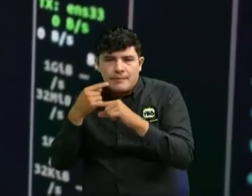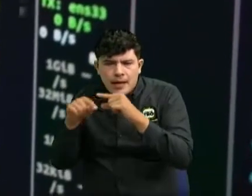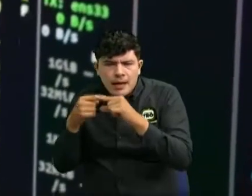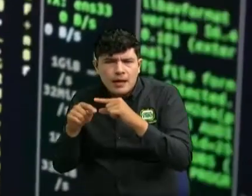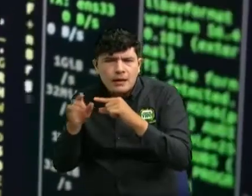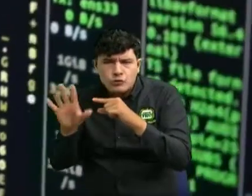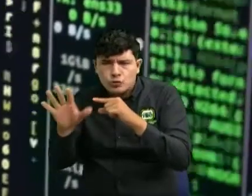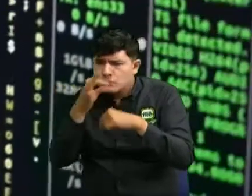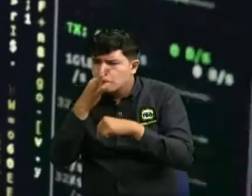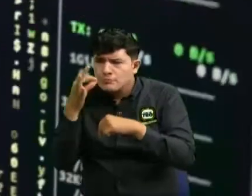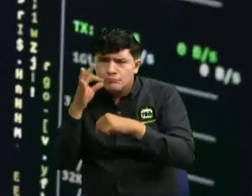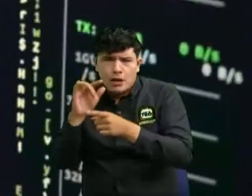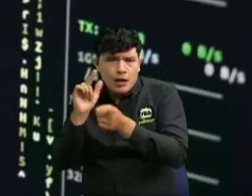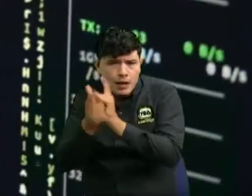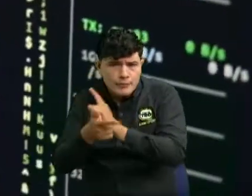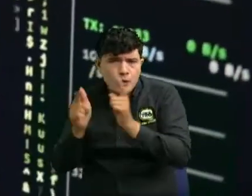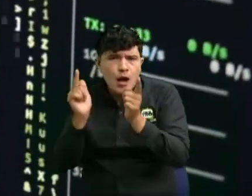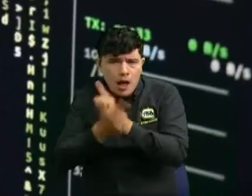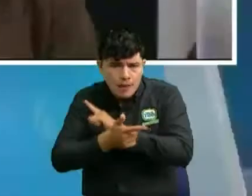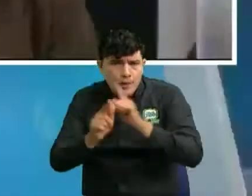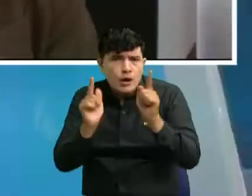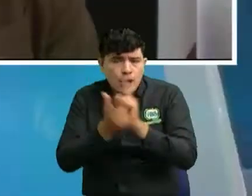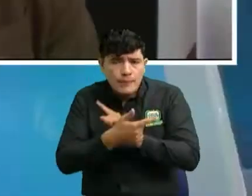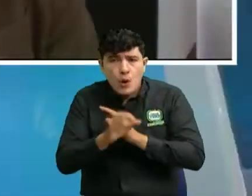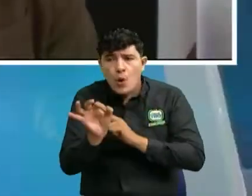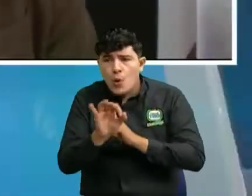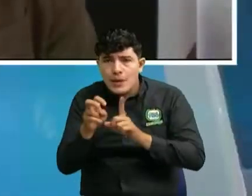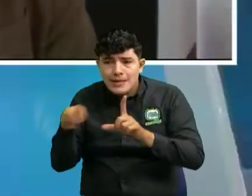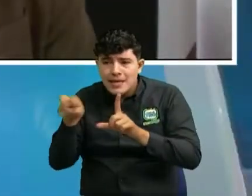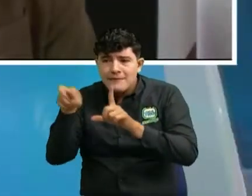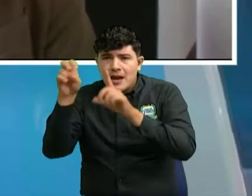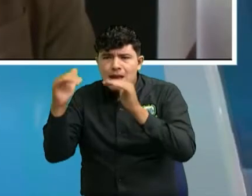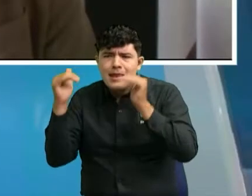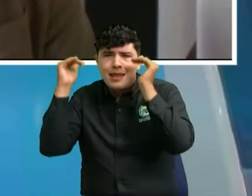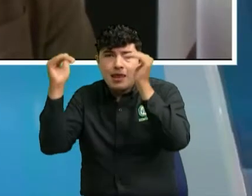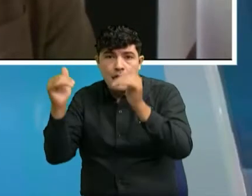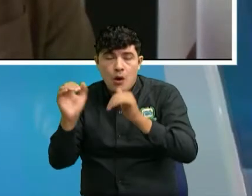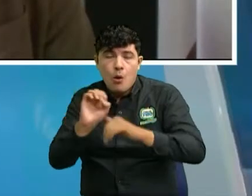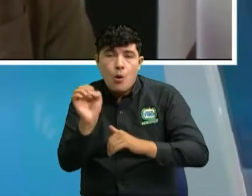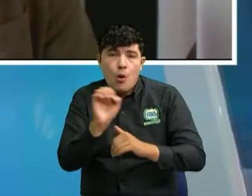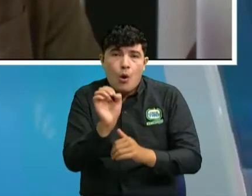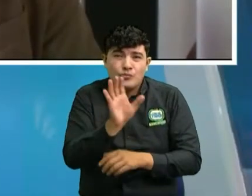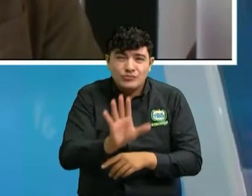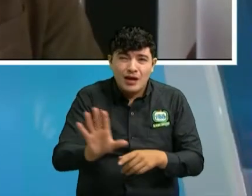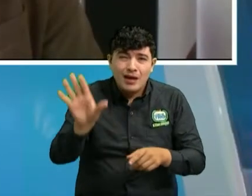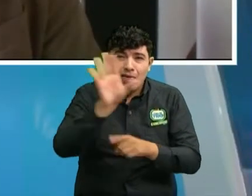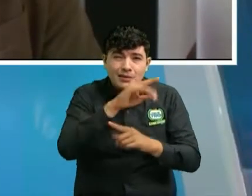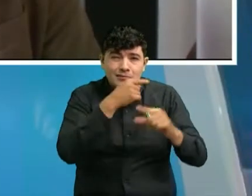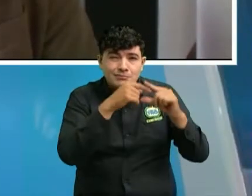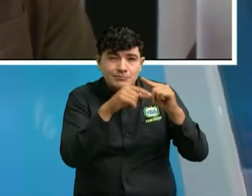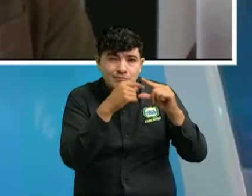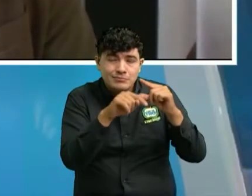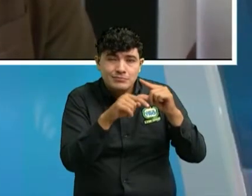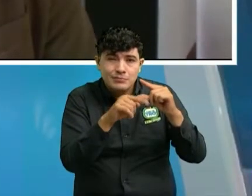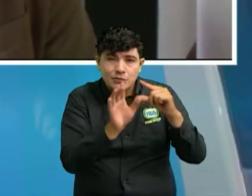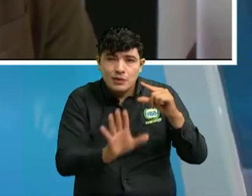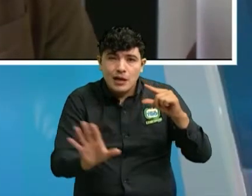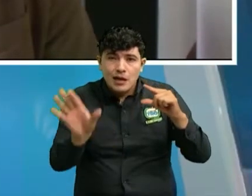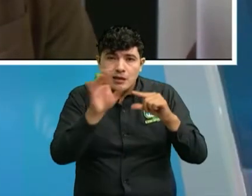claves subir el nivel no abrir por nada el mundo estos correos sino de una vez